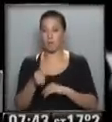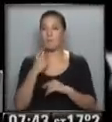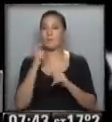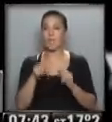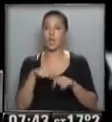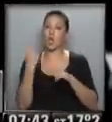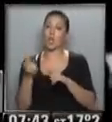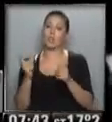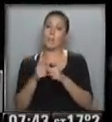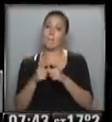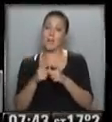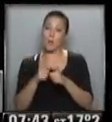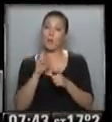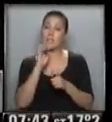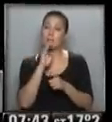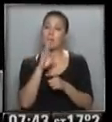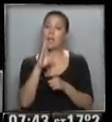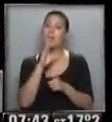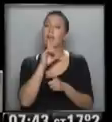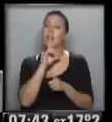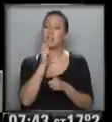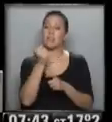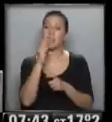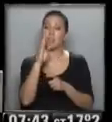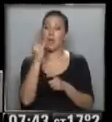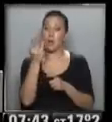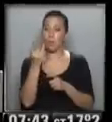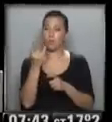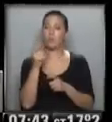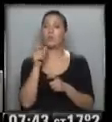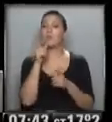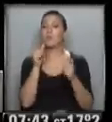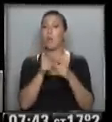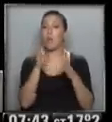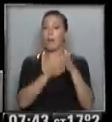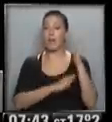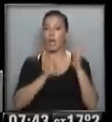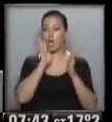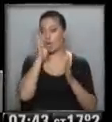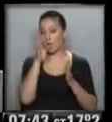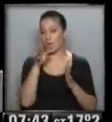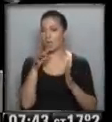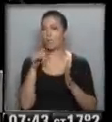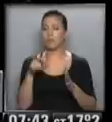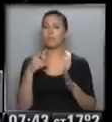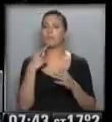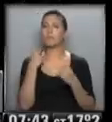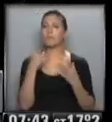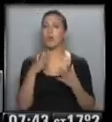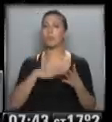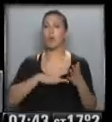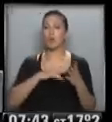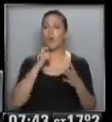imágenes de Tabú, otra película particular que llega en blanco y negro, más allá de que sea una coproducción fuerte, la presencia que tiene Portugal